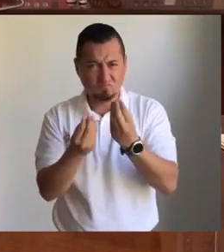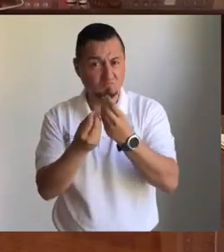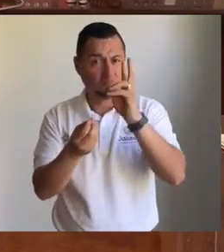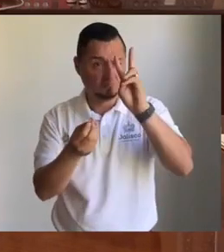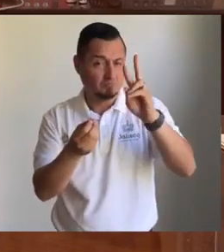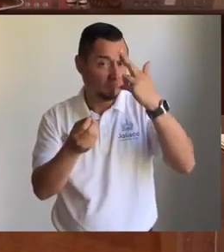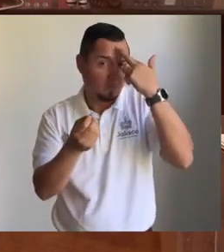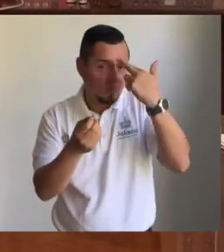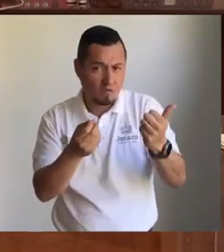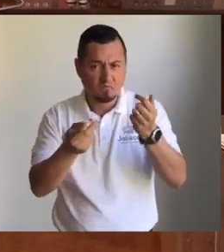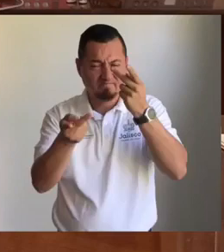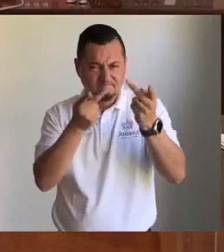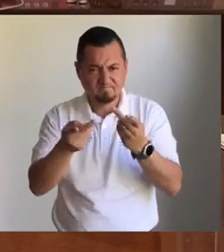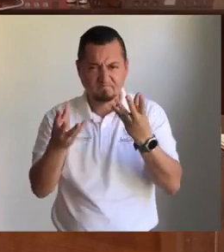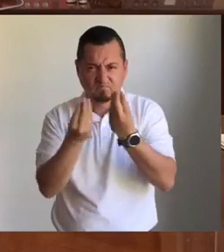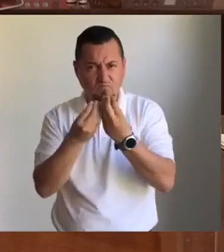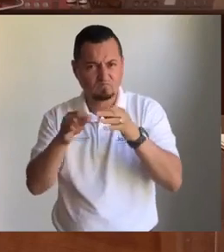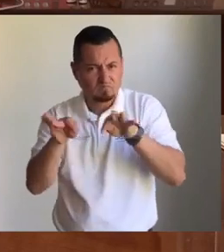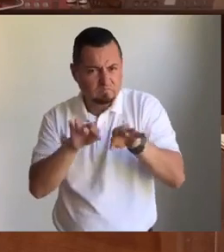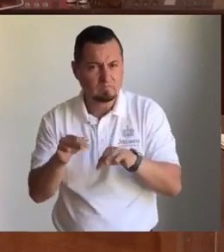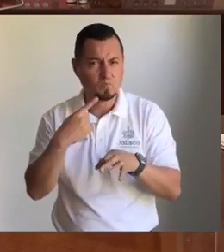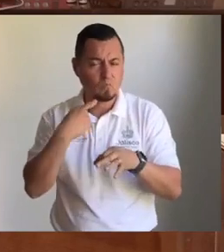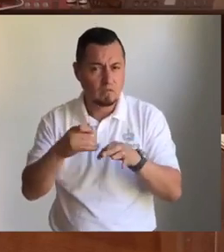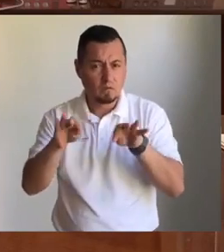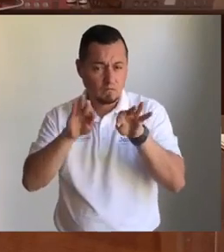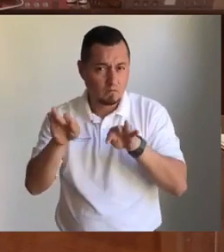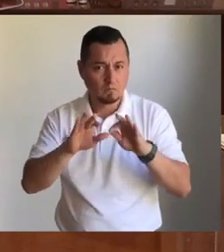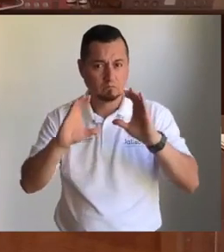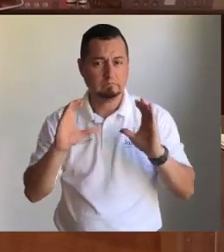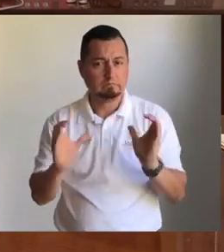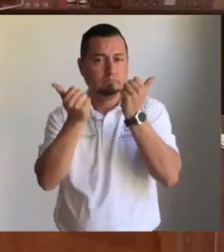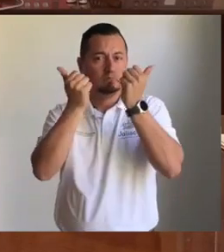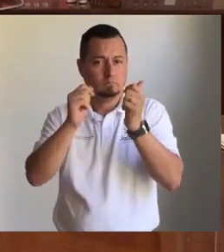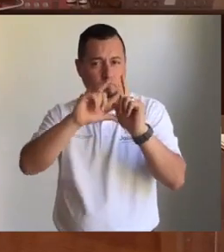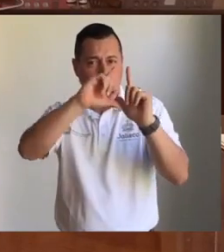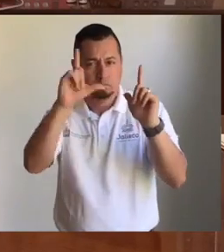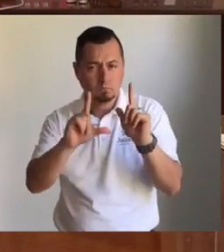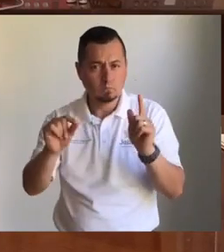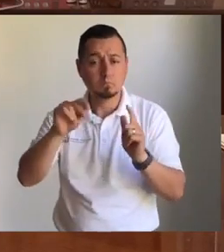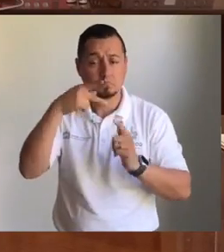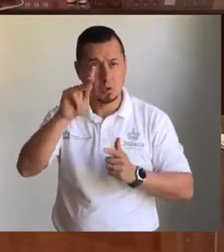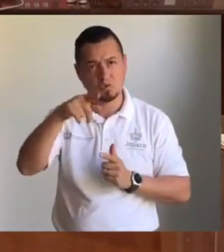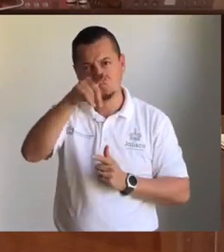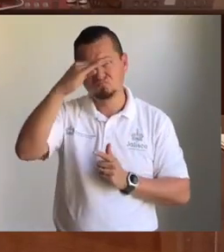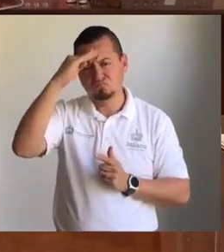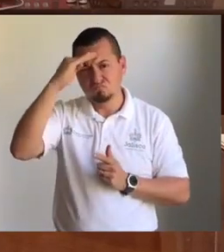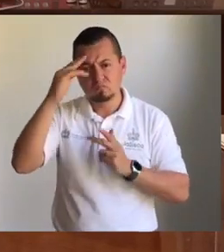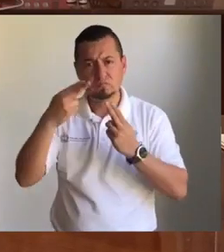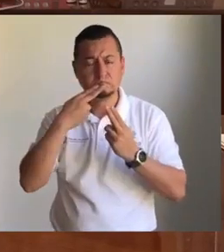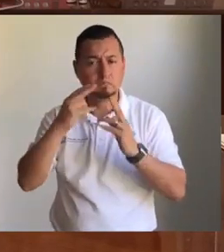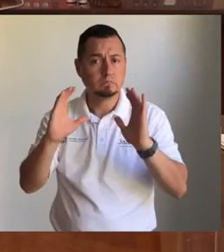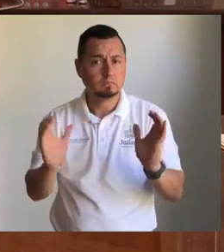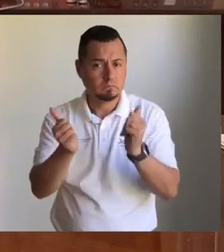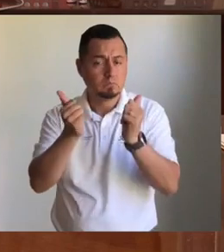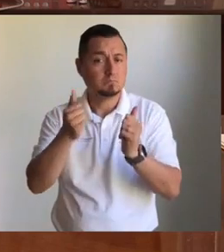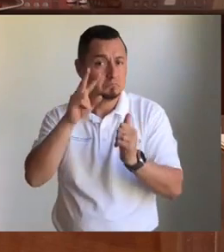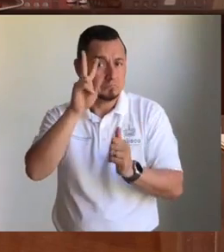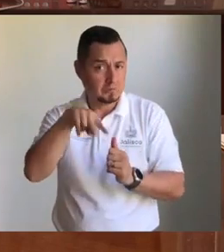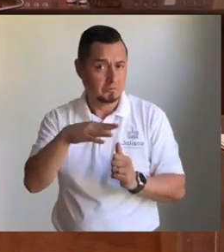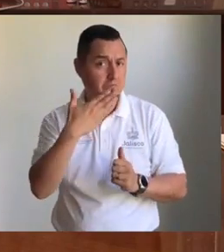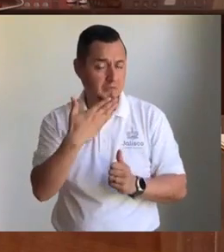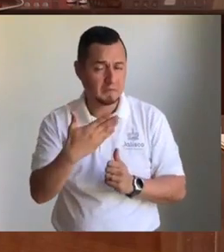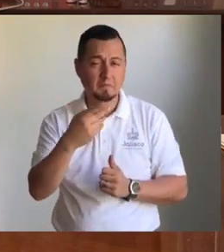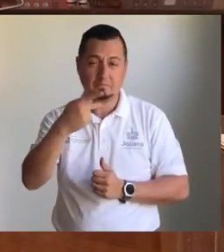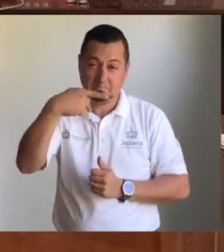temas. Es un hombre técnico que sé que está haciendo su mejor esfuerzo y que creo, estoy seguro, piensa en el bien de todos los